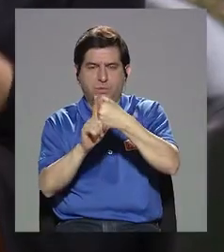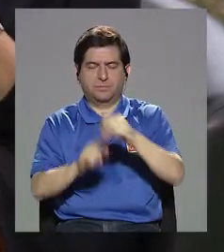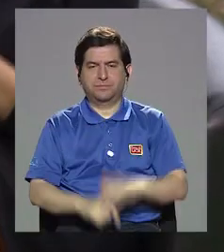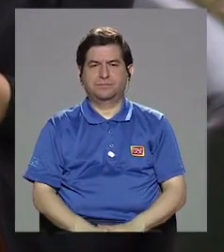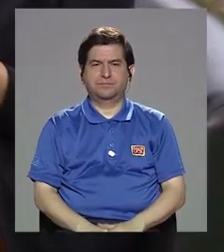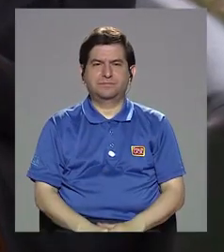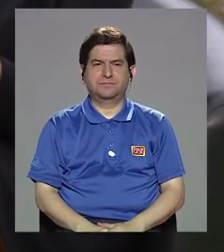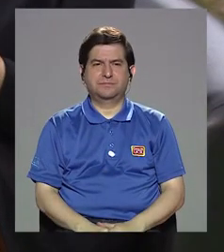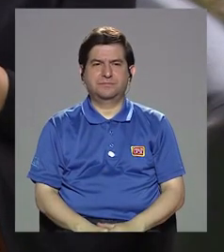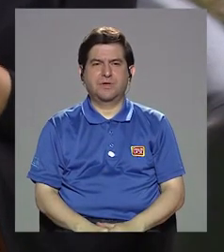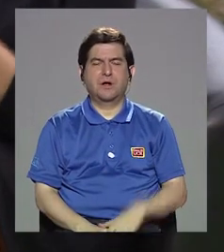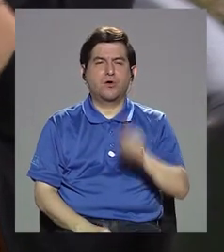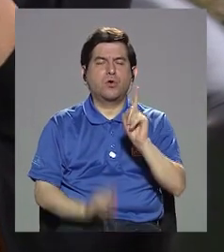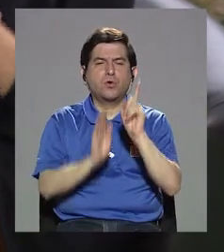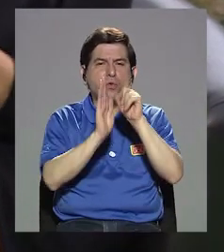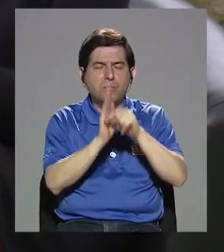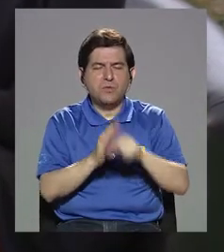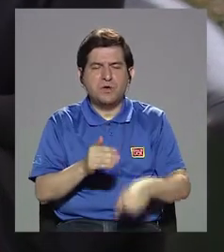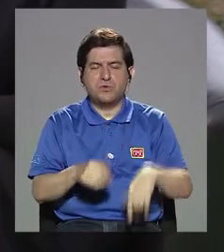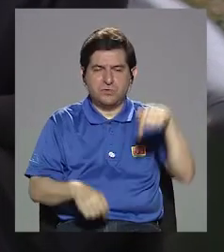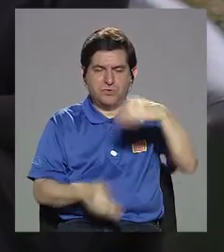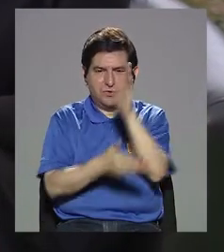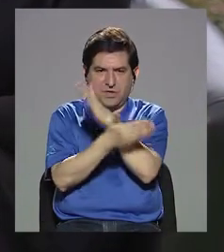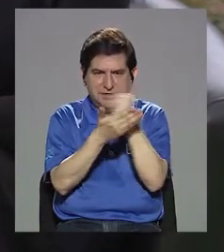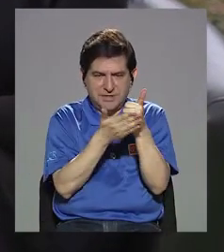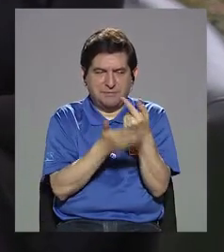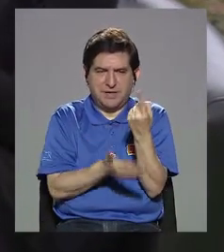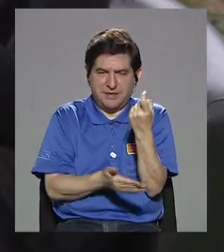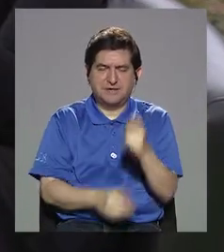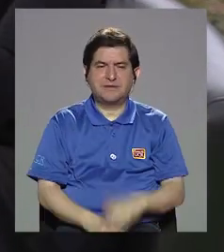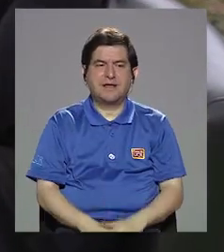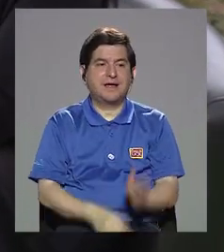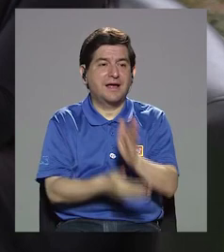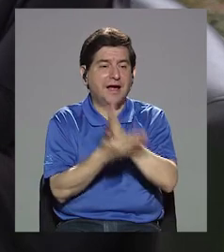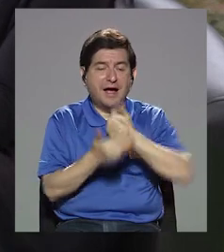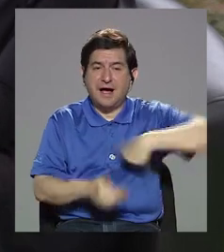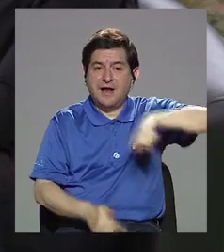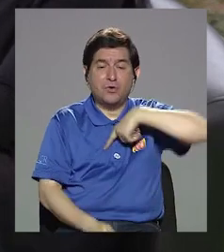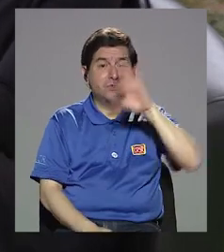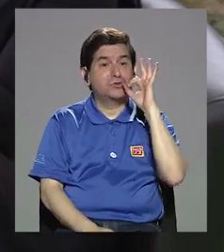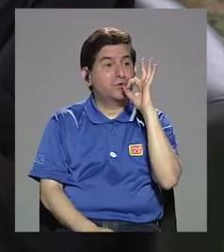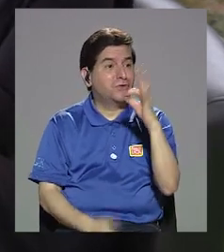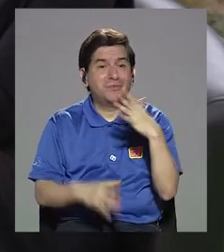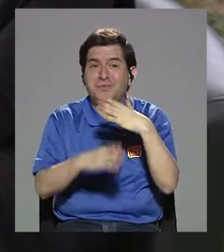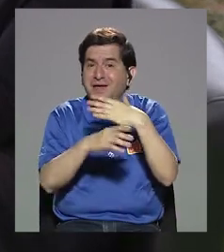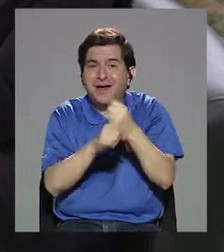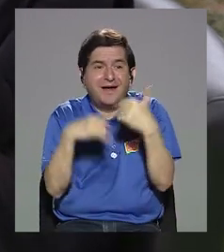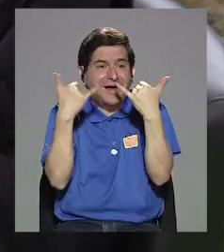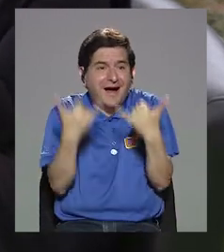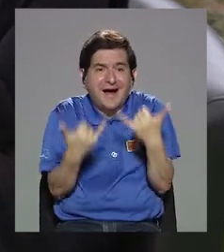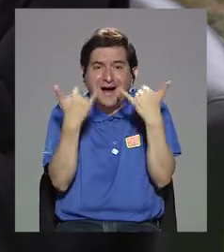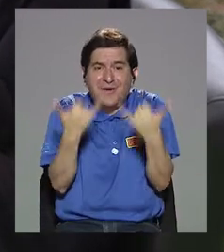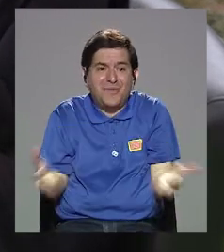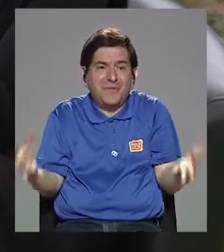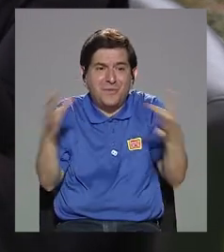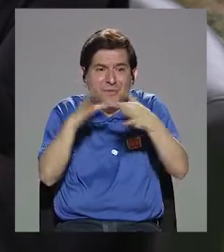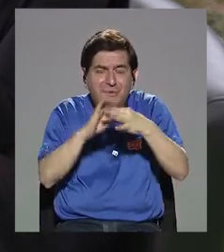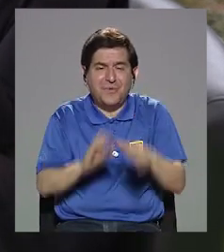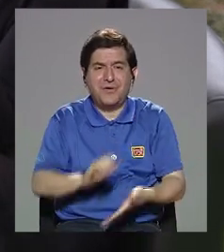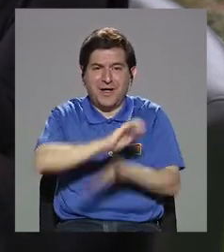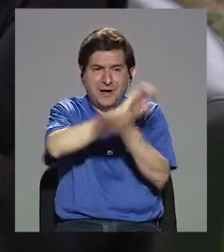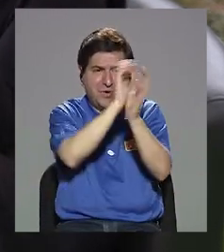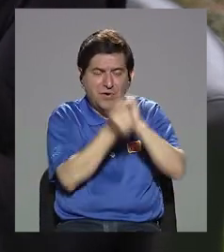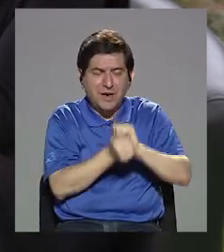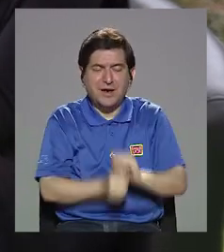para irnos a este, nos queda un minutito para irnos de este bloque, ¿hay algo que estemos bien, haciendo bien ahora a propósito del cambio de la